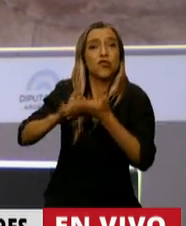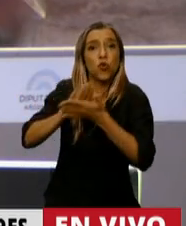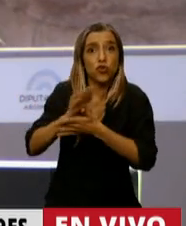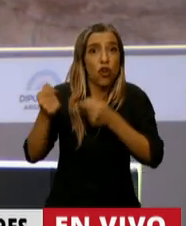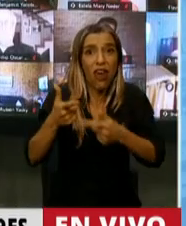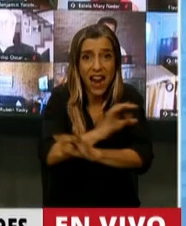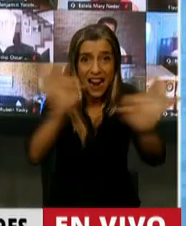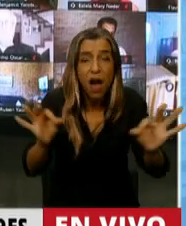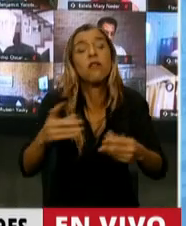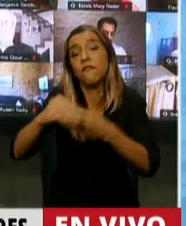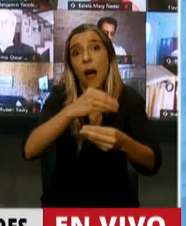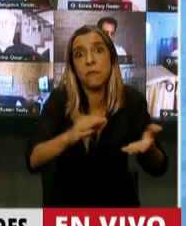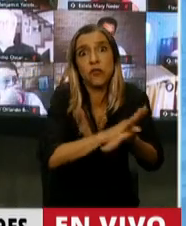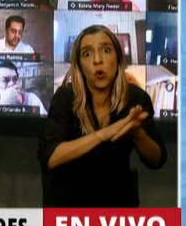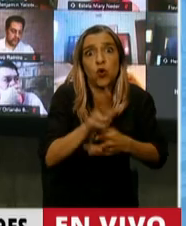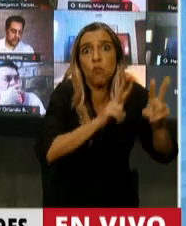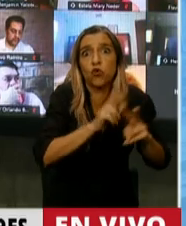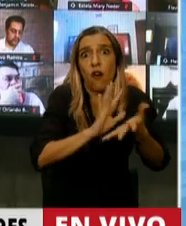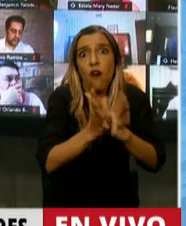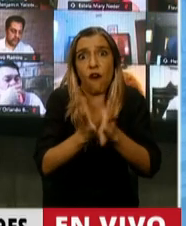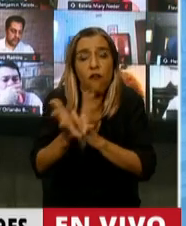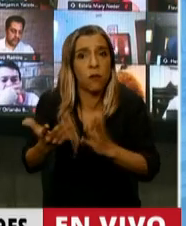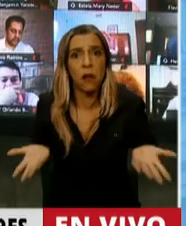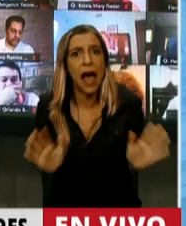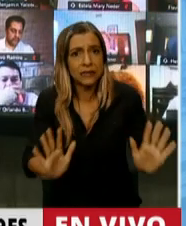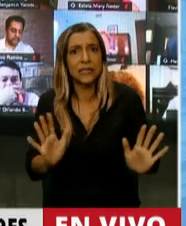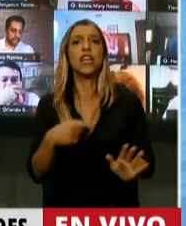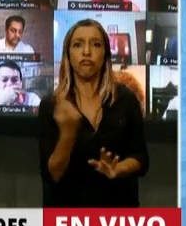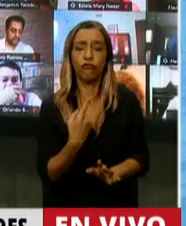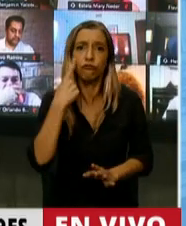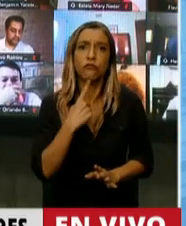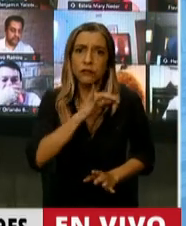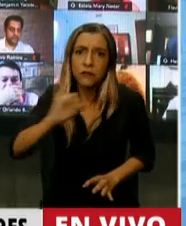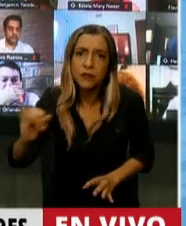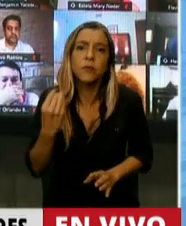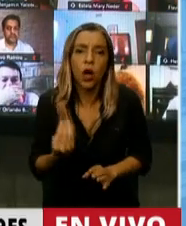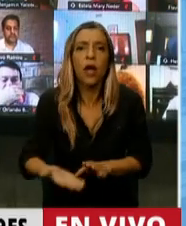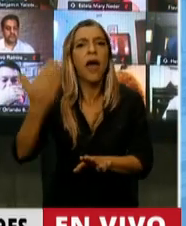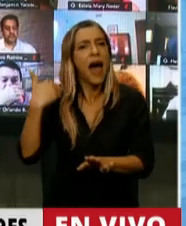Y advertimos que bajo la fachada del progresismo